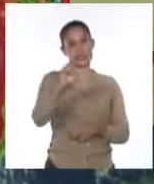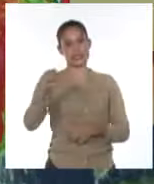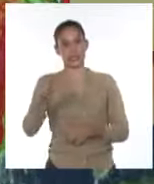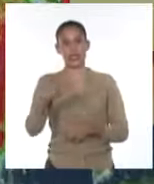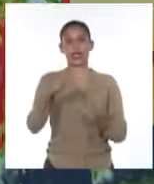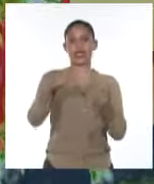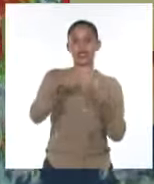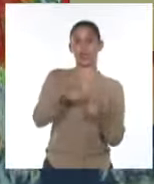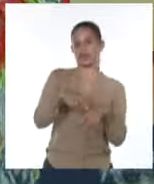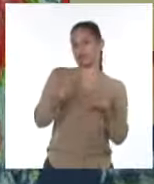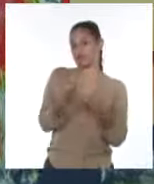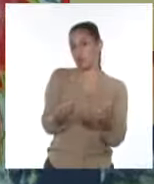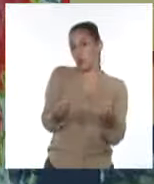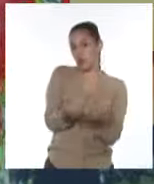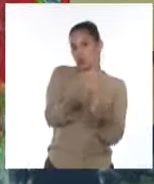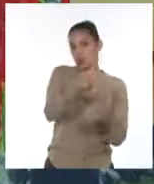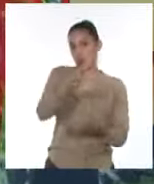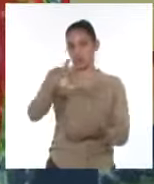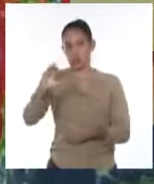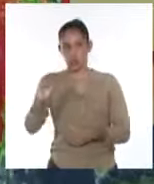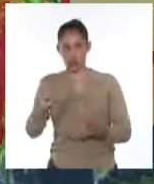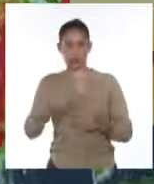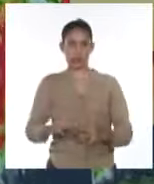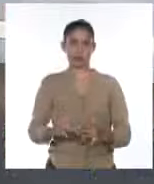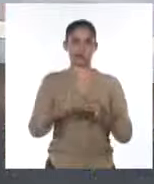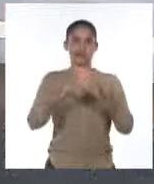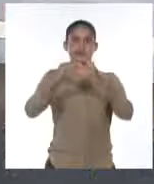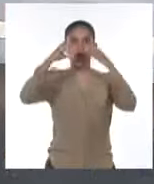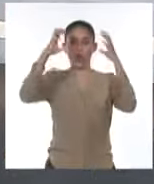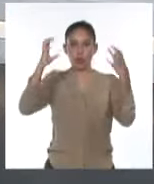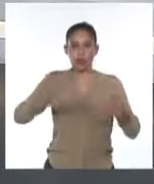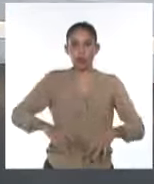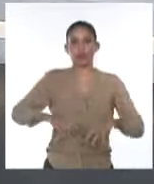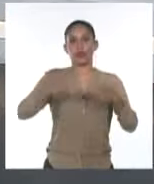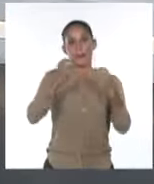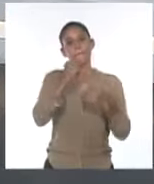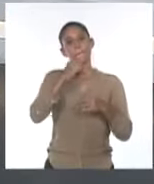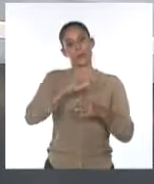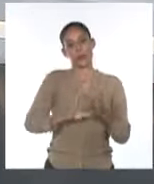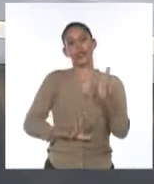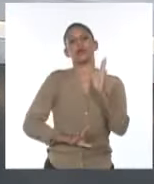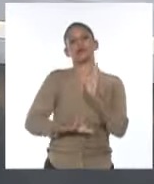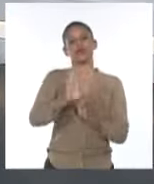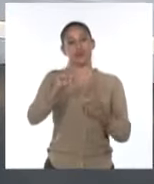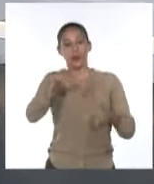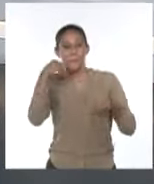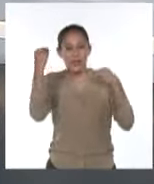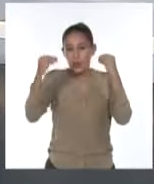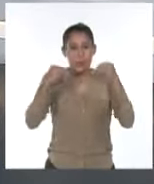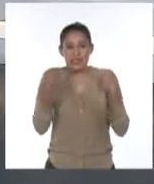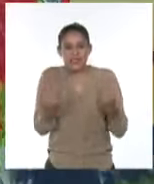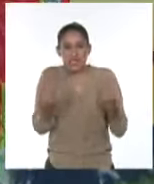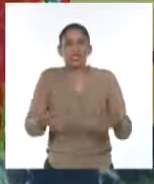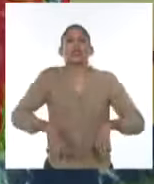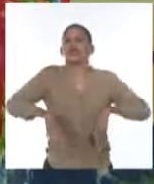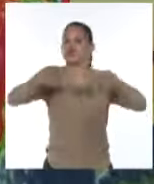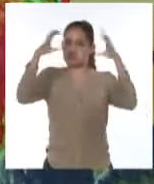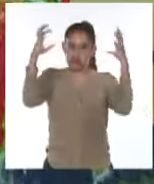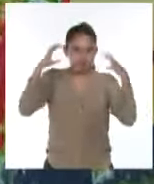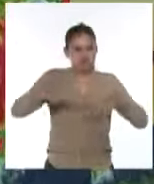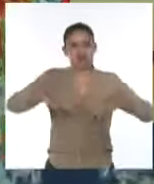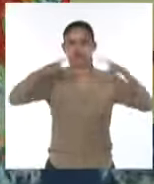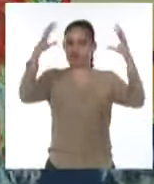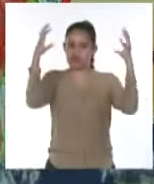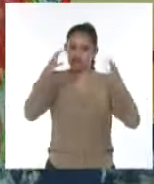precipitaciones en algunas zonas y pueden haber puntos con valores superiores a esto. Sería lo más preocupante la lluvia. La lluvia es lo más preocupante